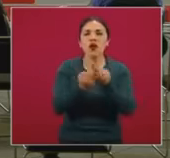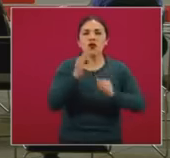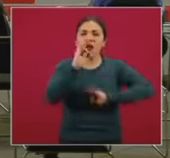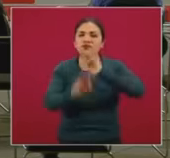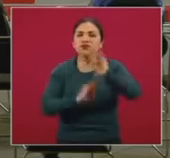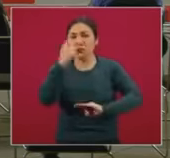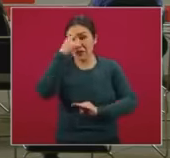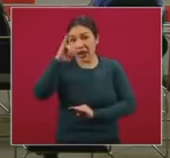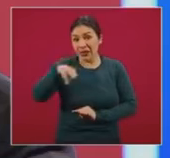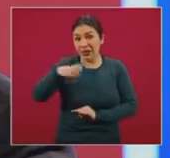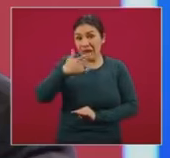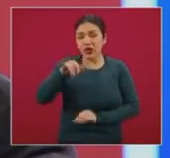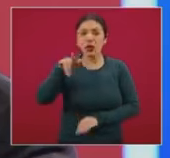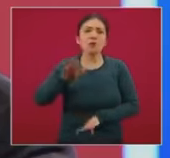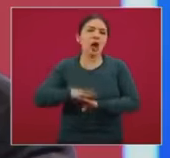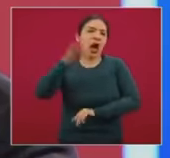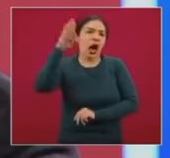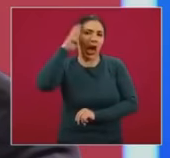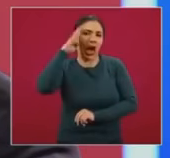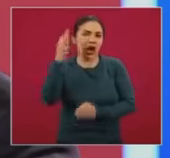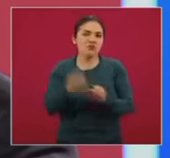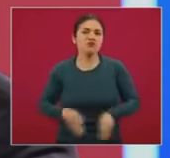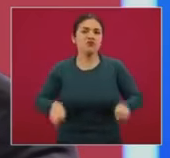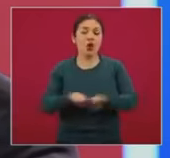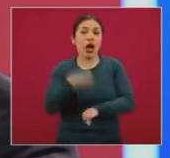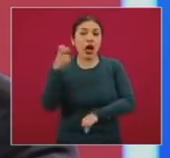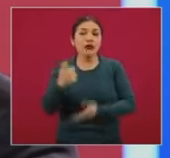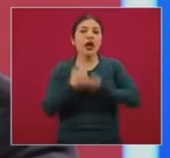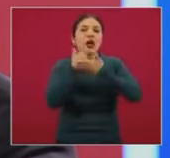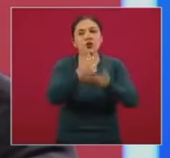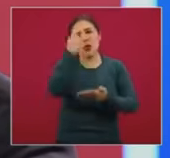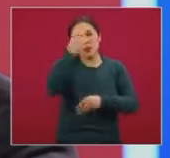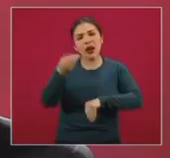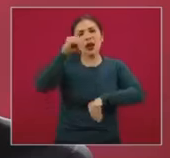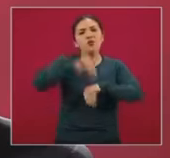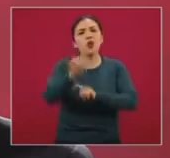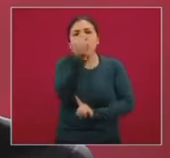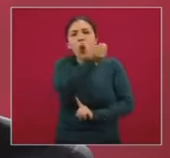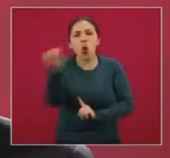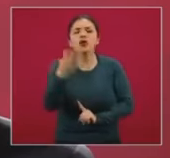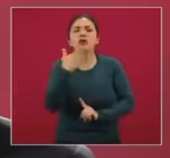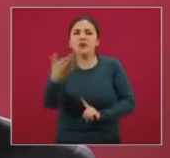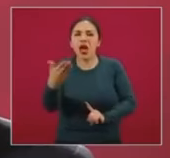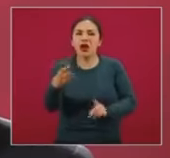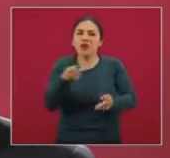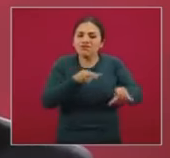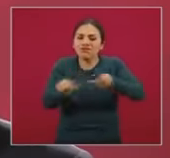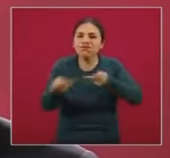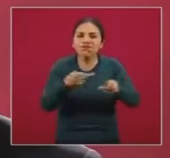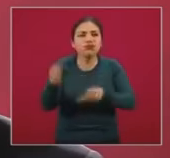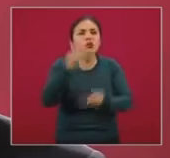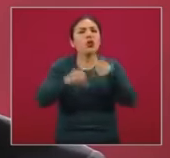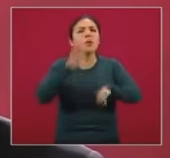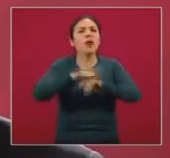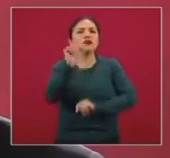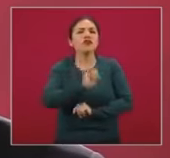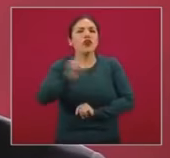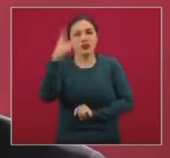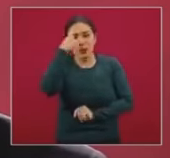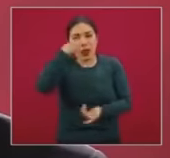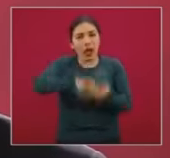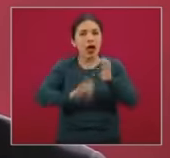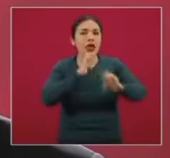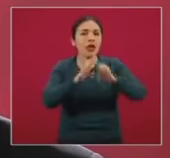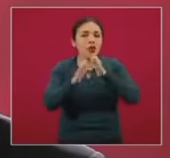INEGI es impresionante y ayuda mucho a estandarizar y a profesionalizar todo el proceso de la encuesta,